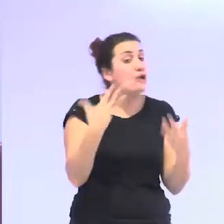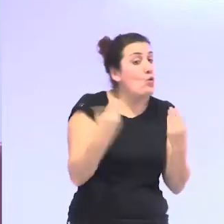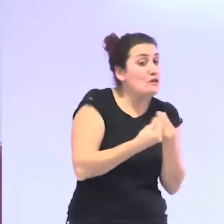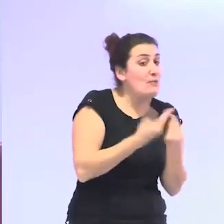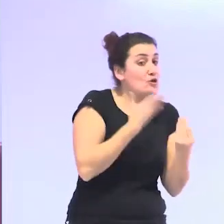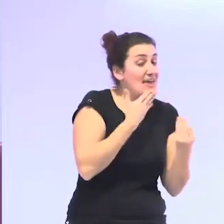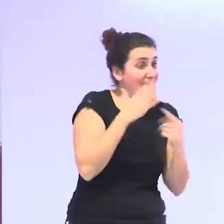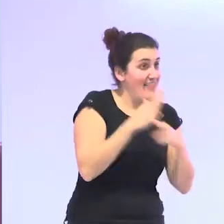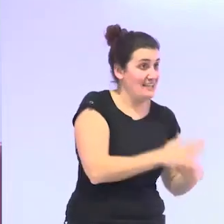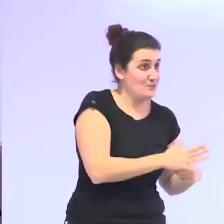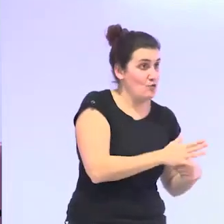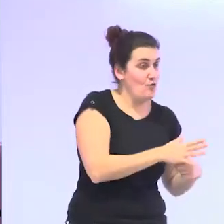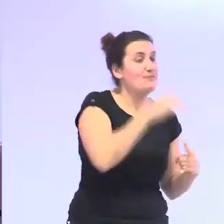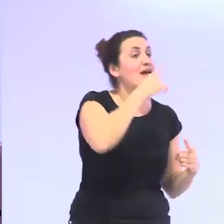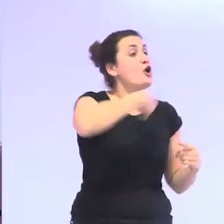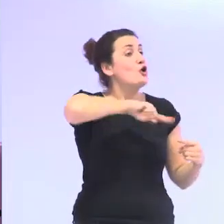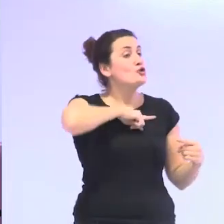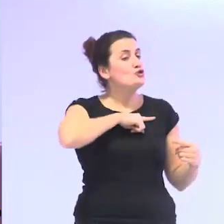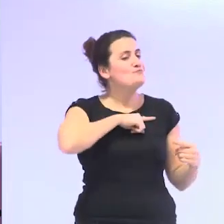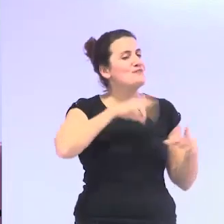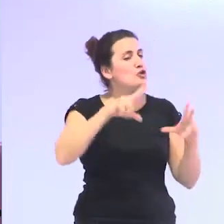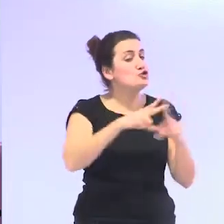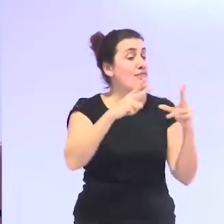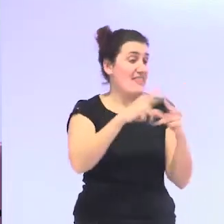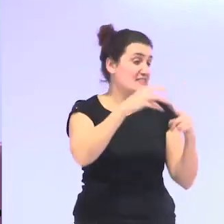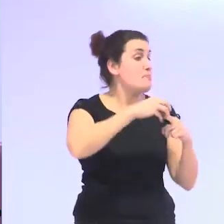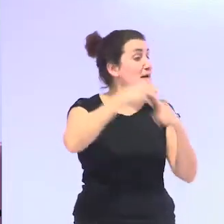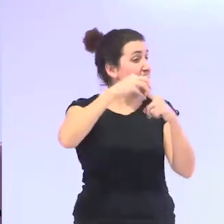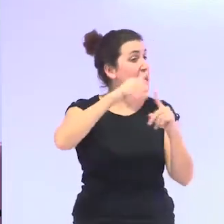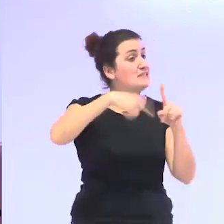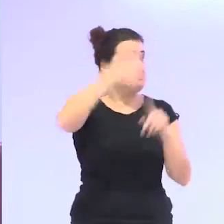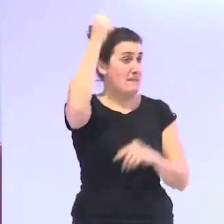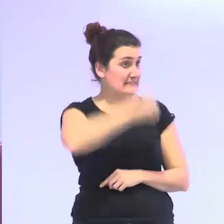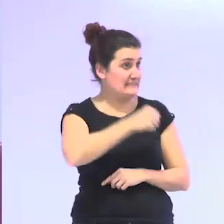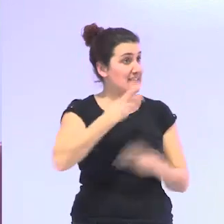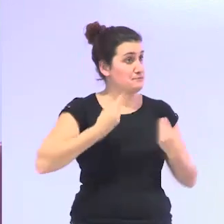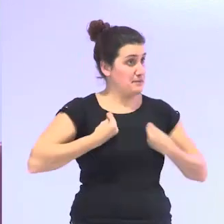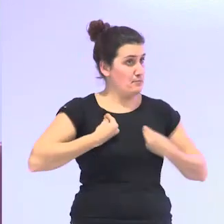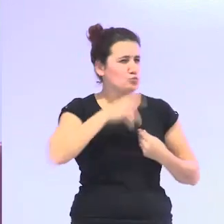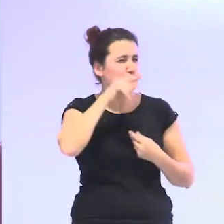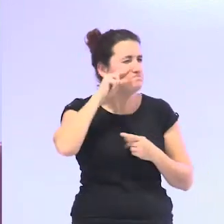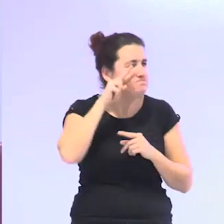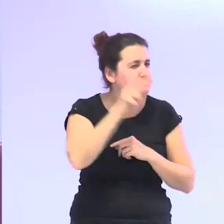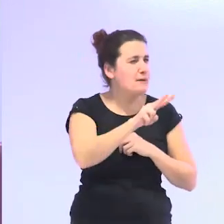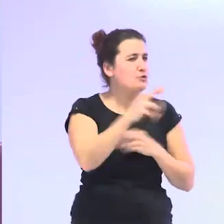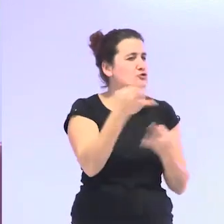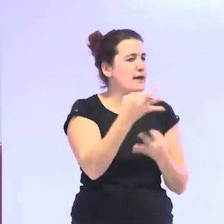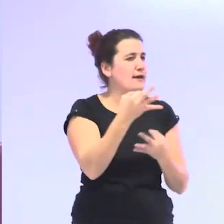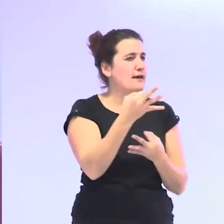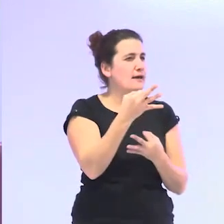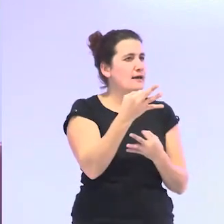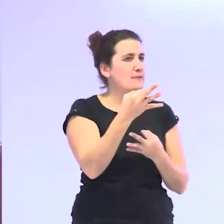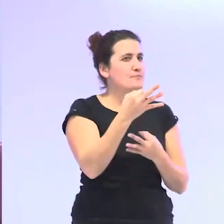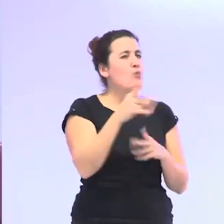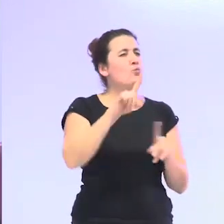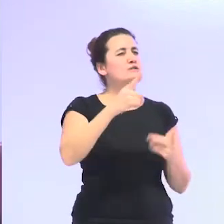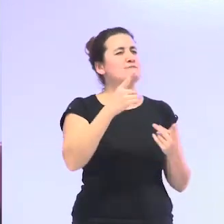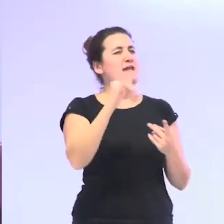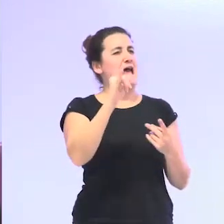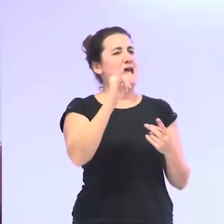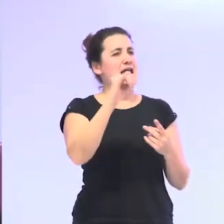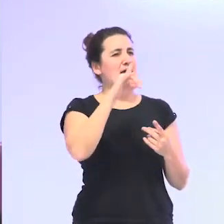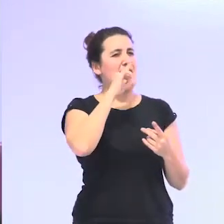edadista que vivimos en sociedades patriarcales y machistas pues observamos que existe un doble rasero para